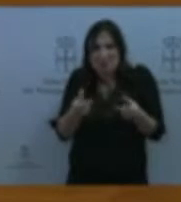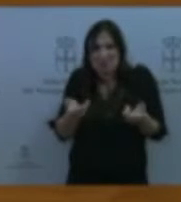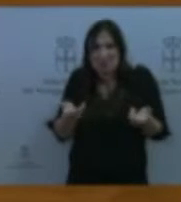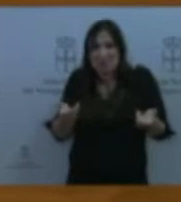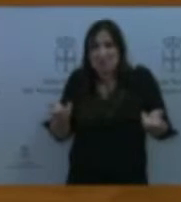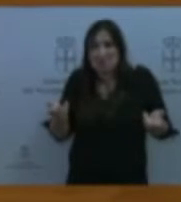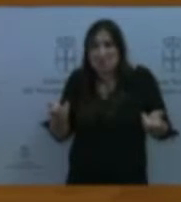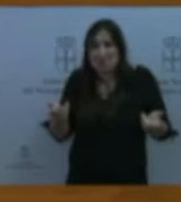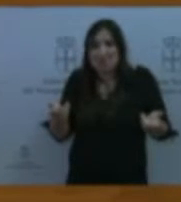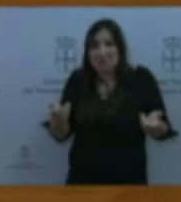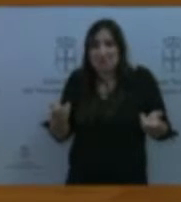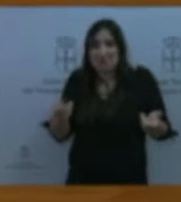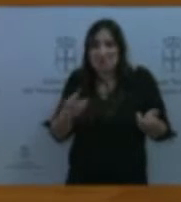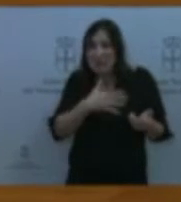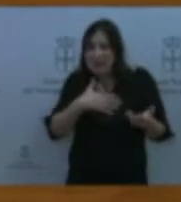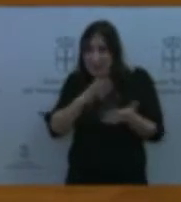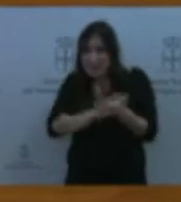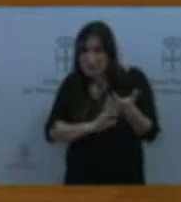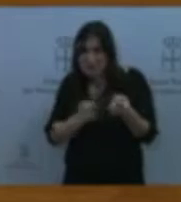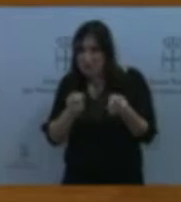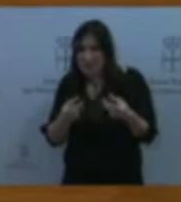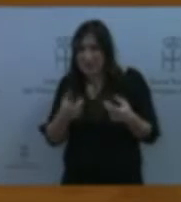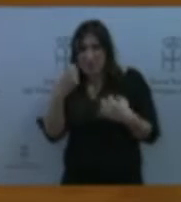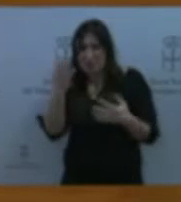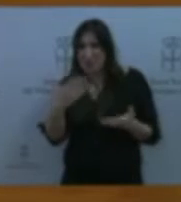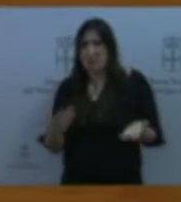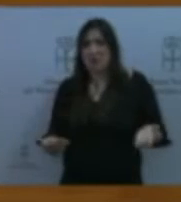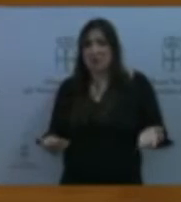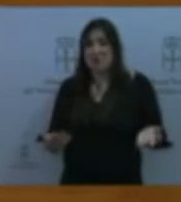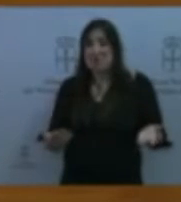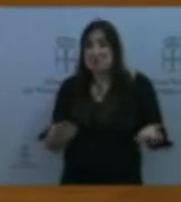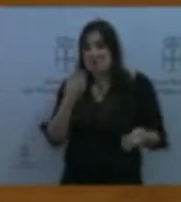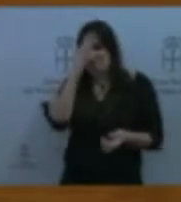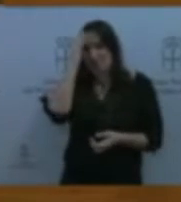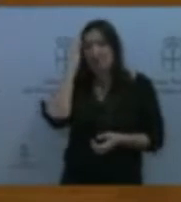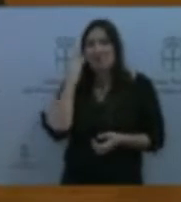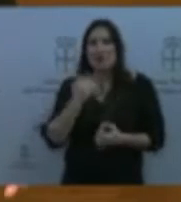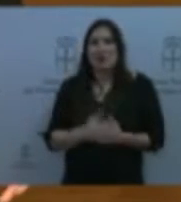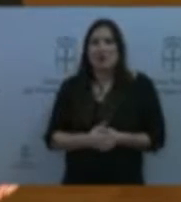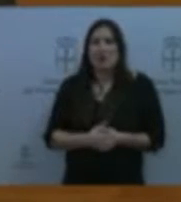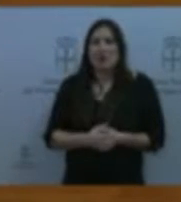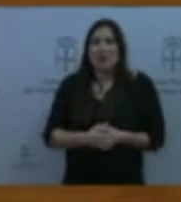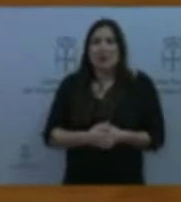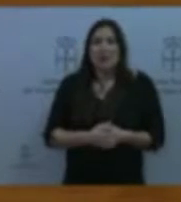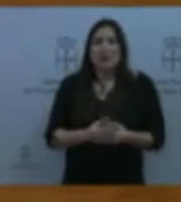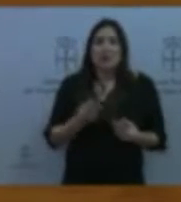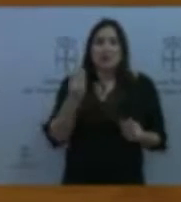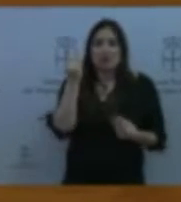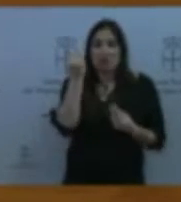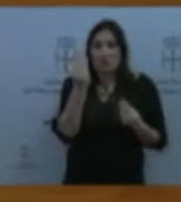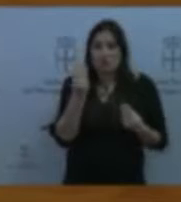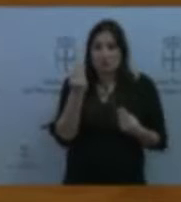tiene ningún sentido y creemos que no es con medidas como esta, no son